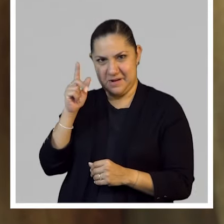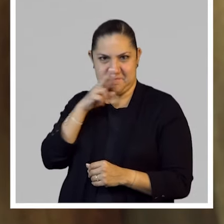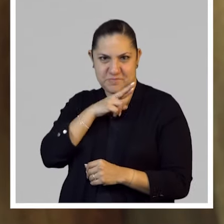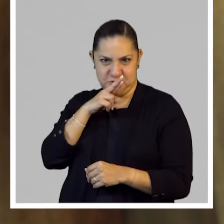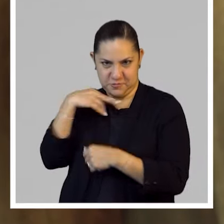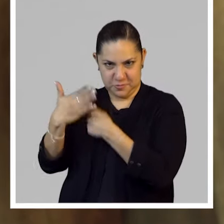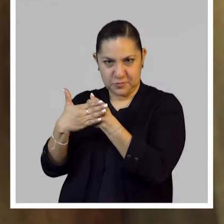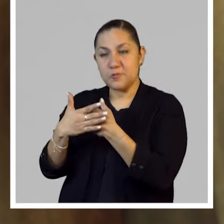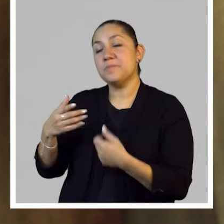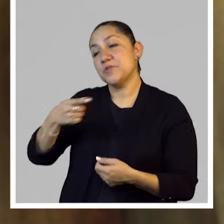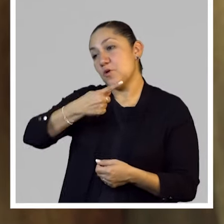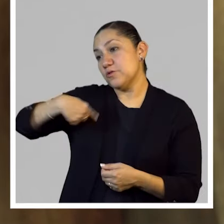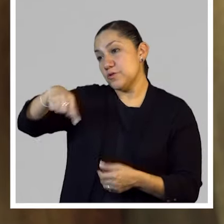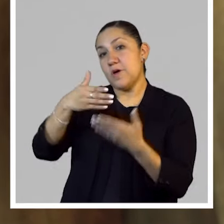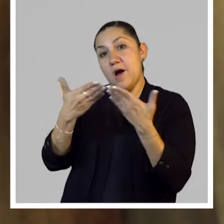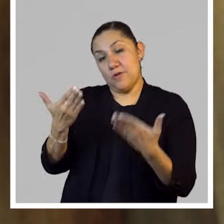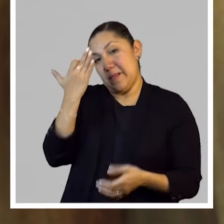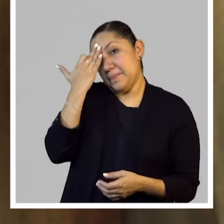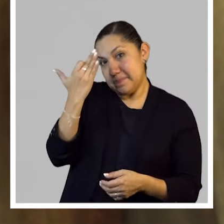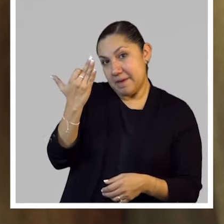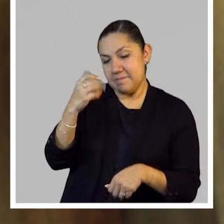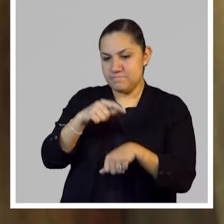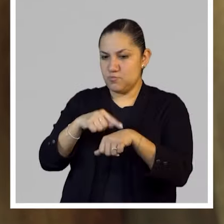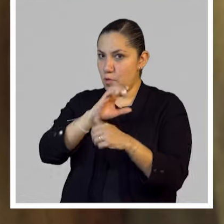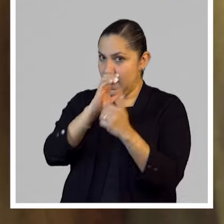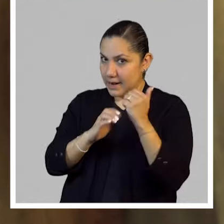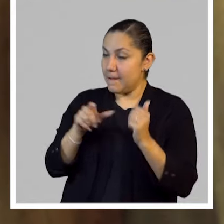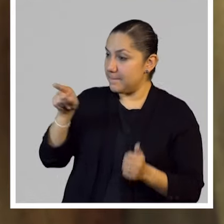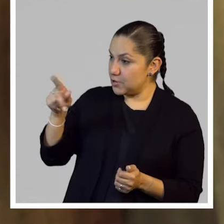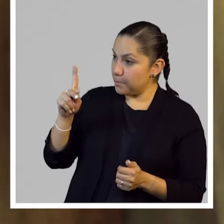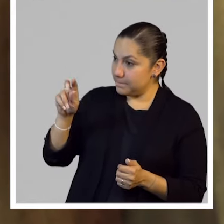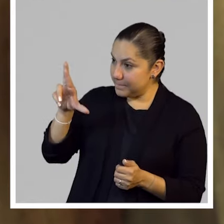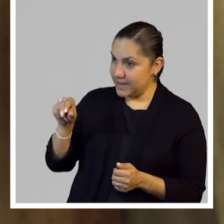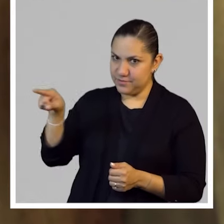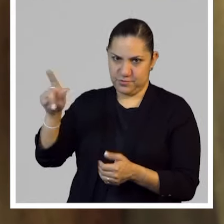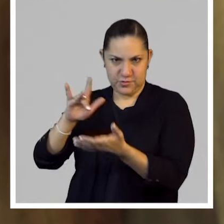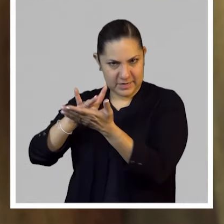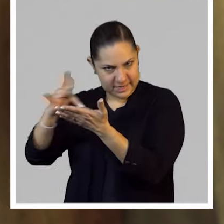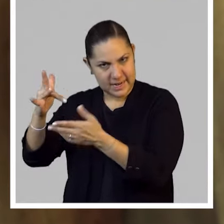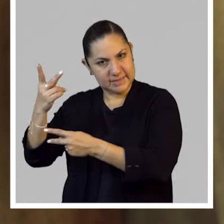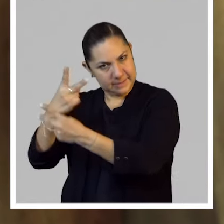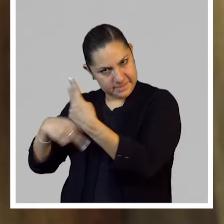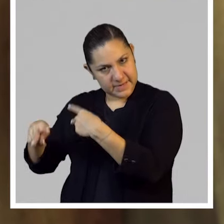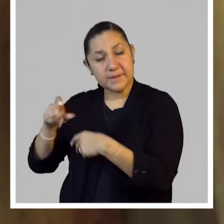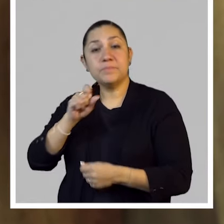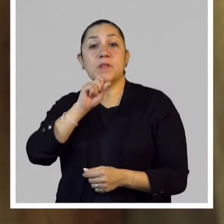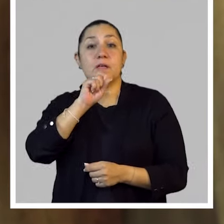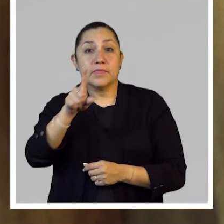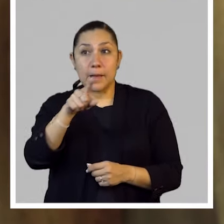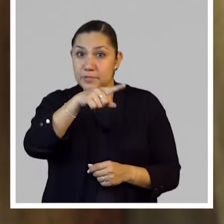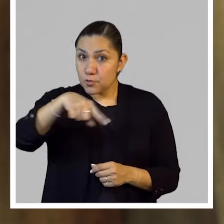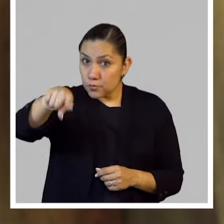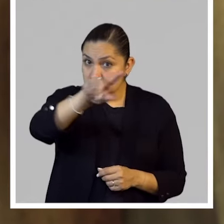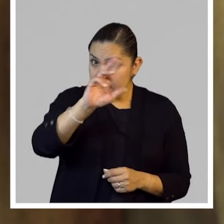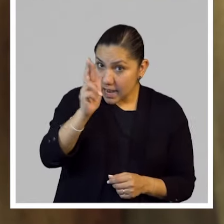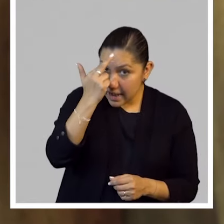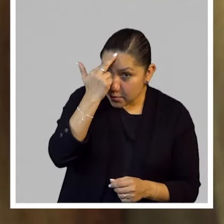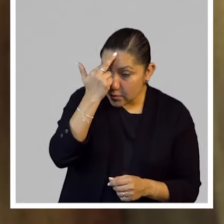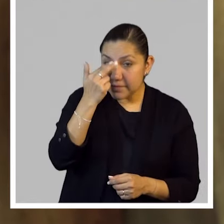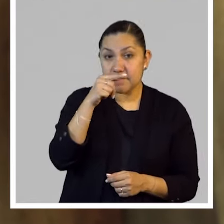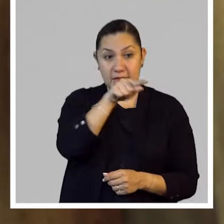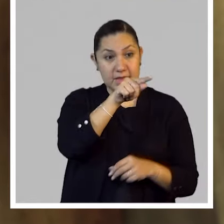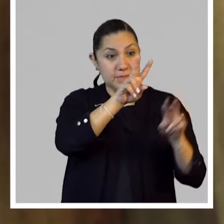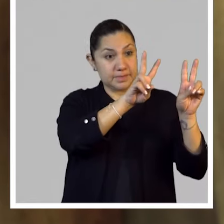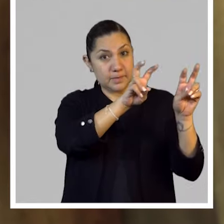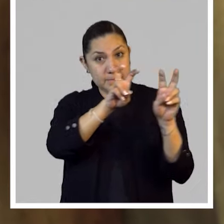acabando el tiempo, pues muchas gracias, Pedro, por venir. Y les diría a ustedes que no olviden que todo lo de la revista de la universidad está en